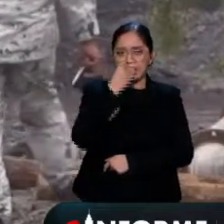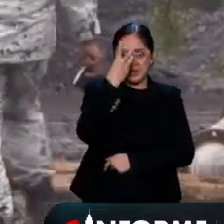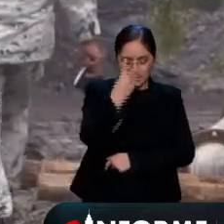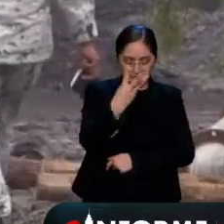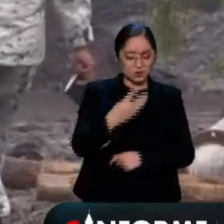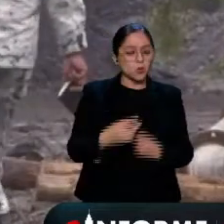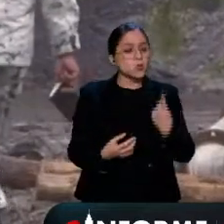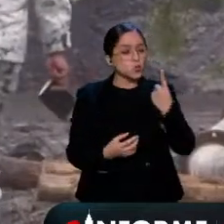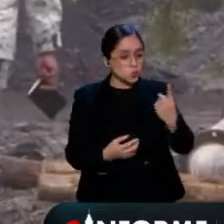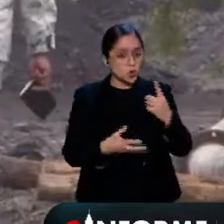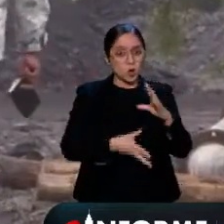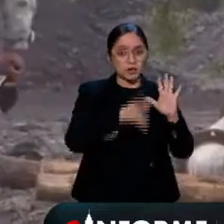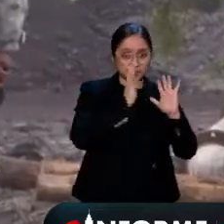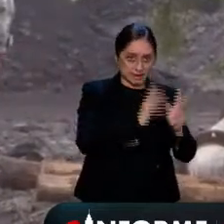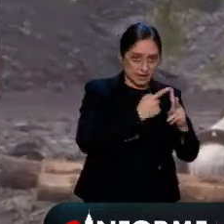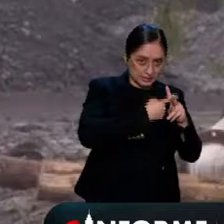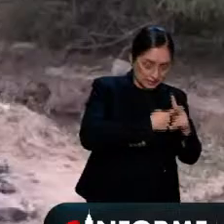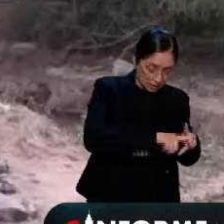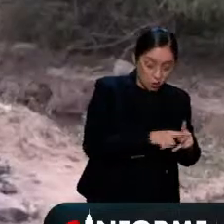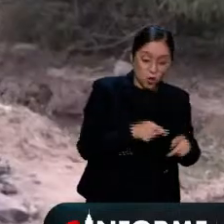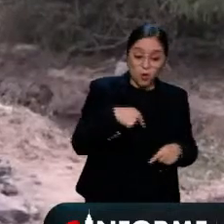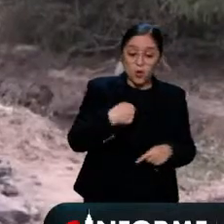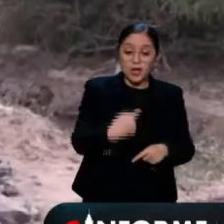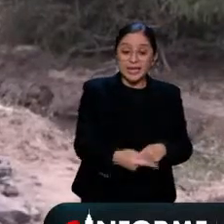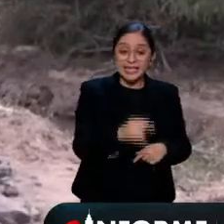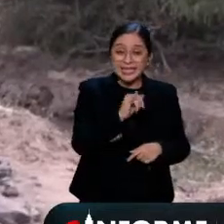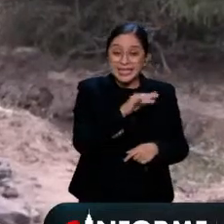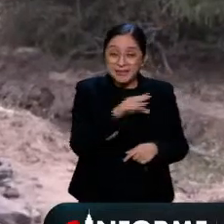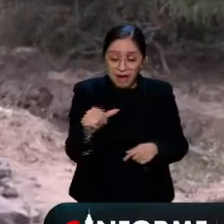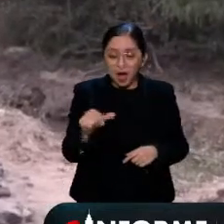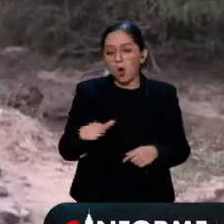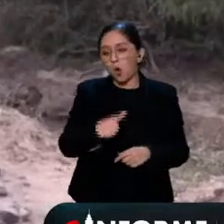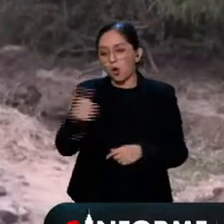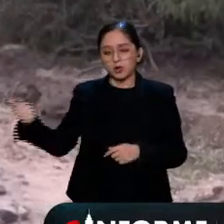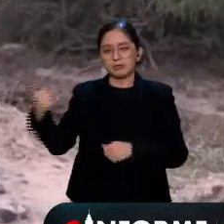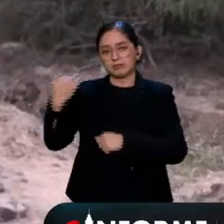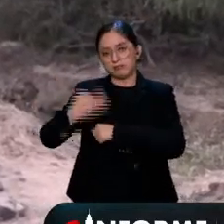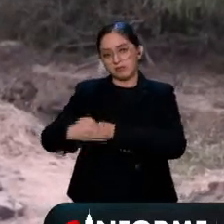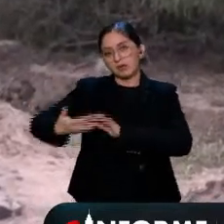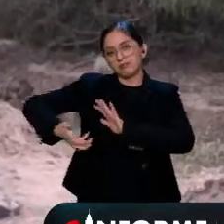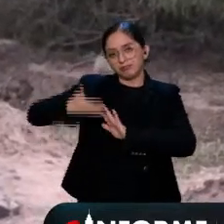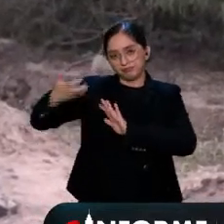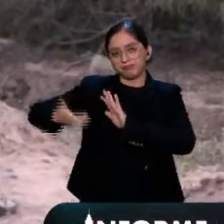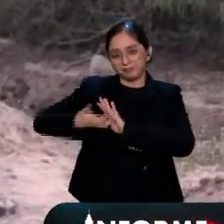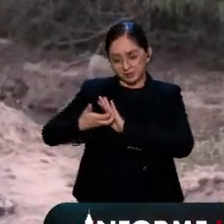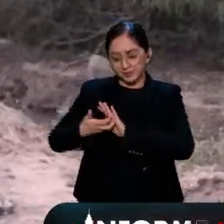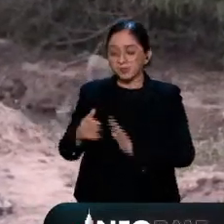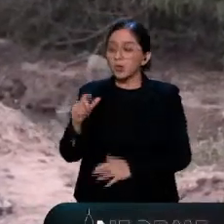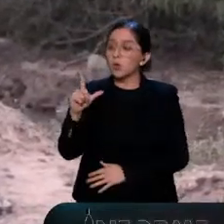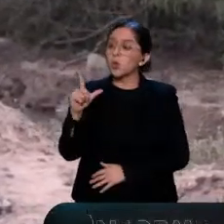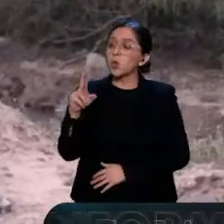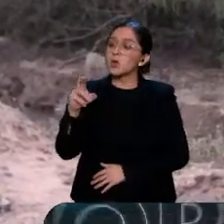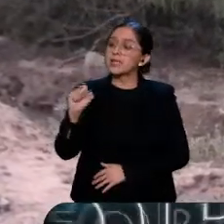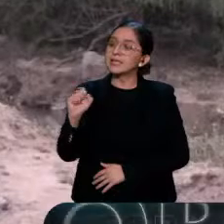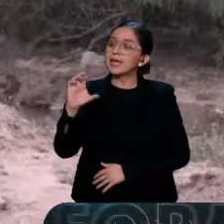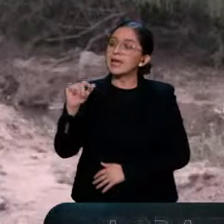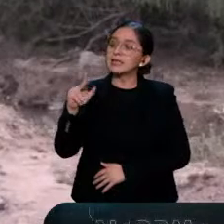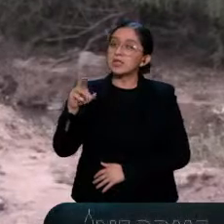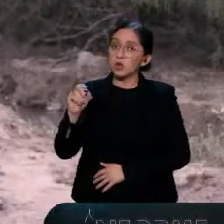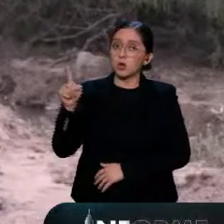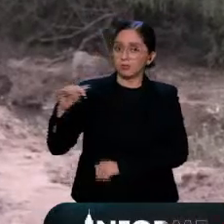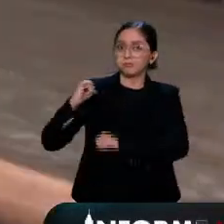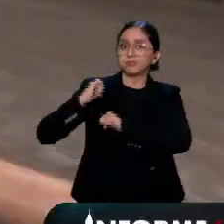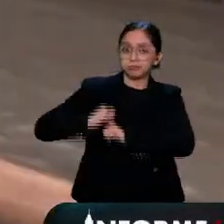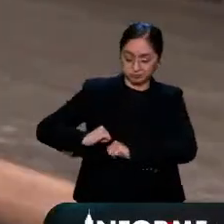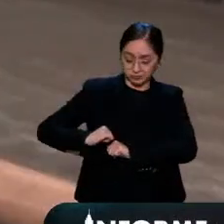en su totalidad, otro por iniciar y el tercero en perforación. De acuerdo con Luis Cresencio Sandoval, titular de la Defensa Nacional, si la extracción